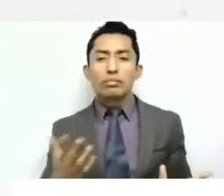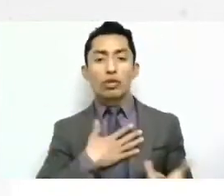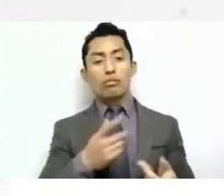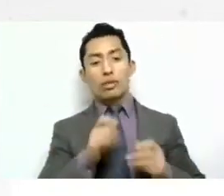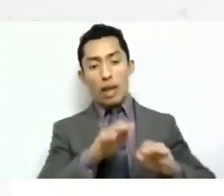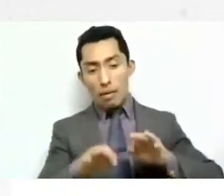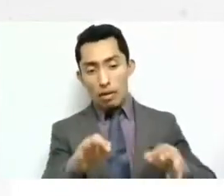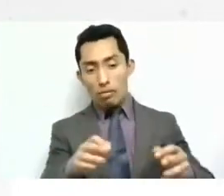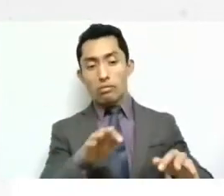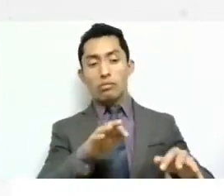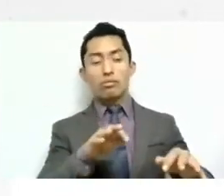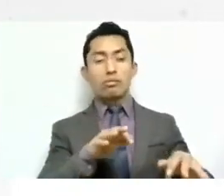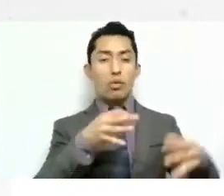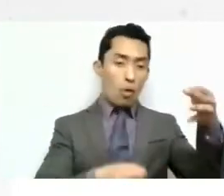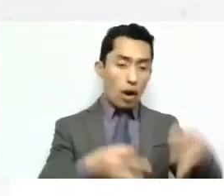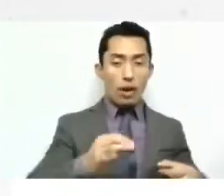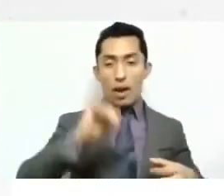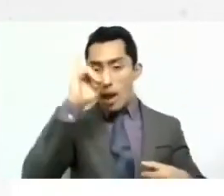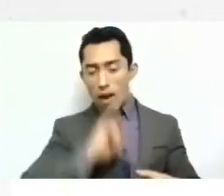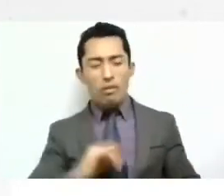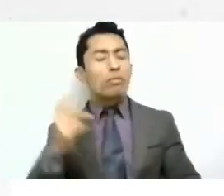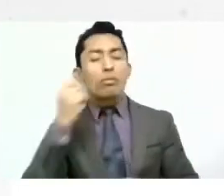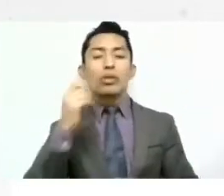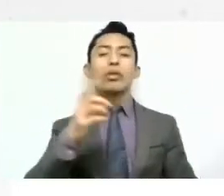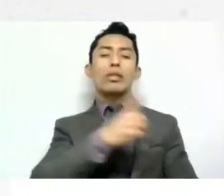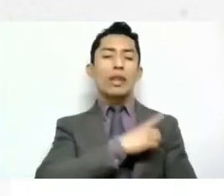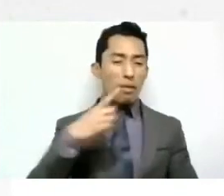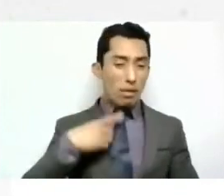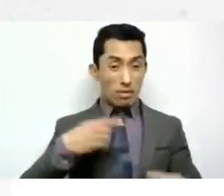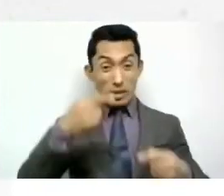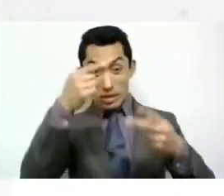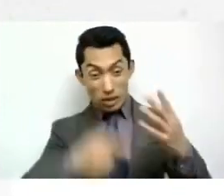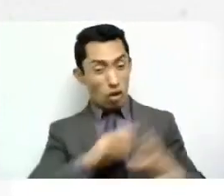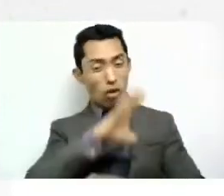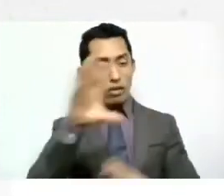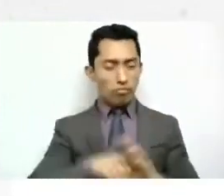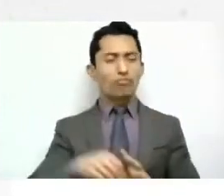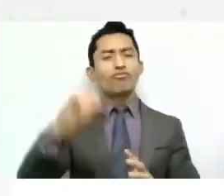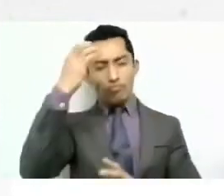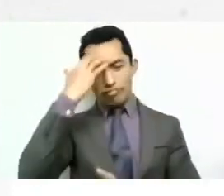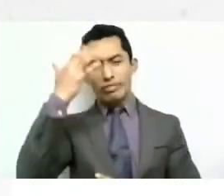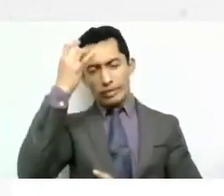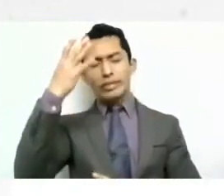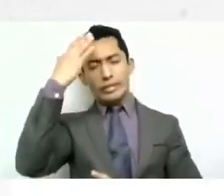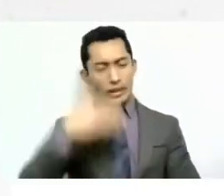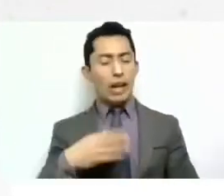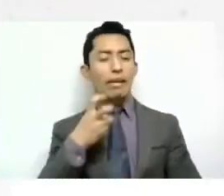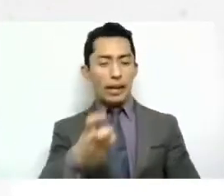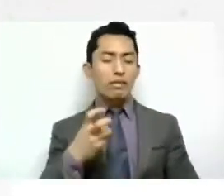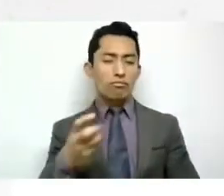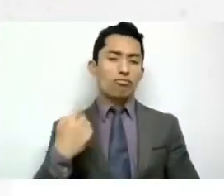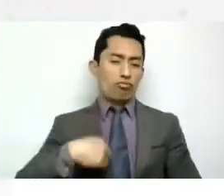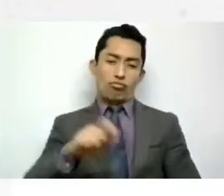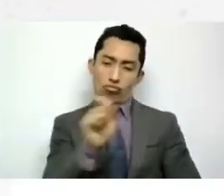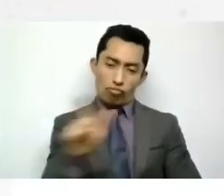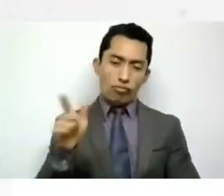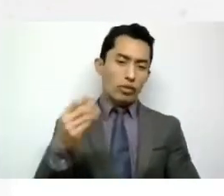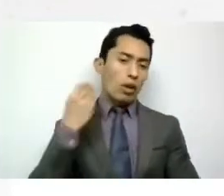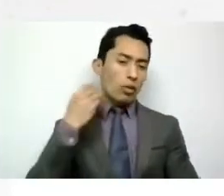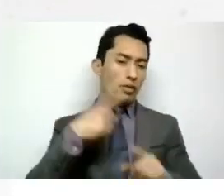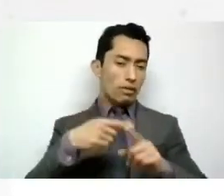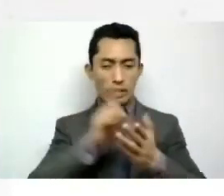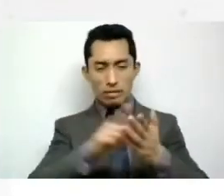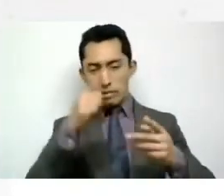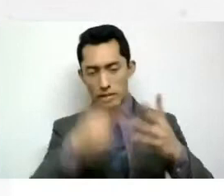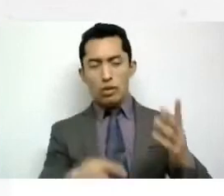Debemos de tener todo este campo abierto nosotros como profesionales del derecho, pero en algún punto